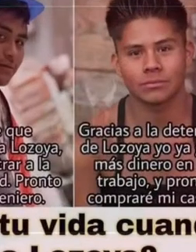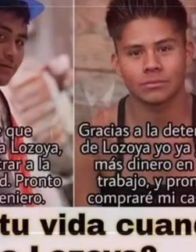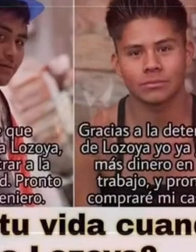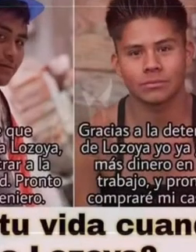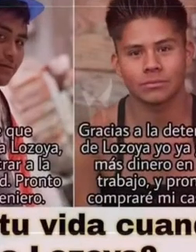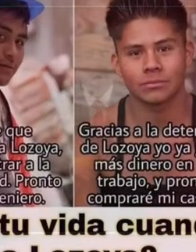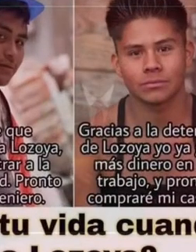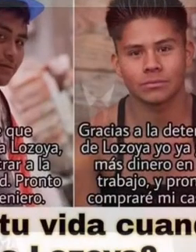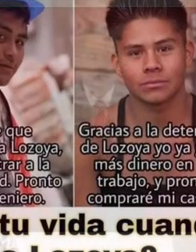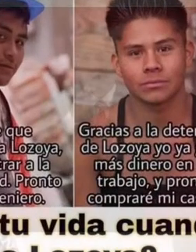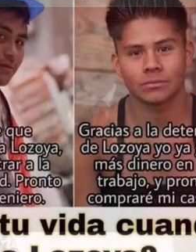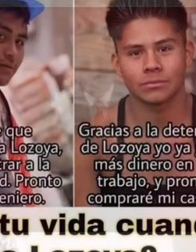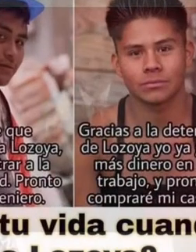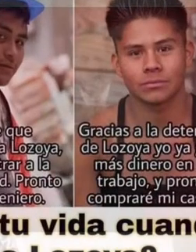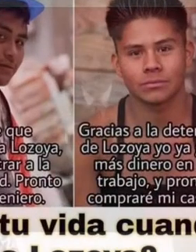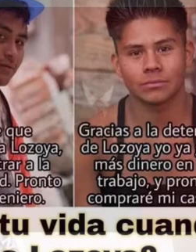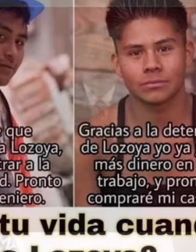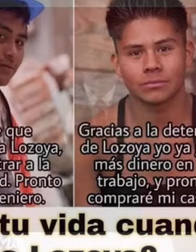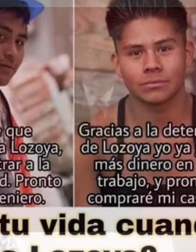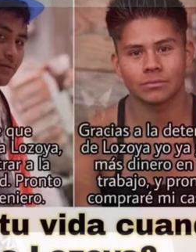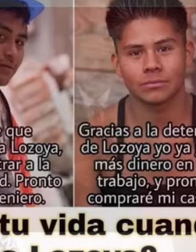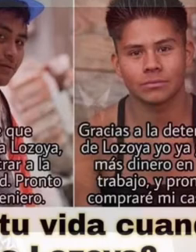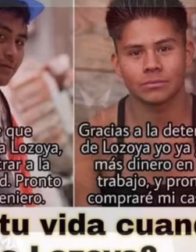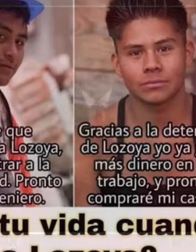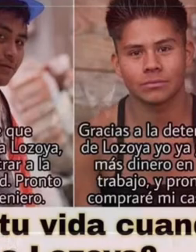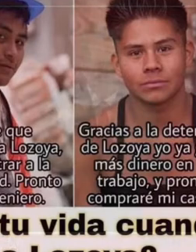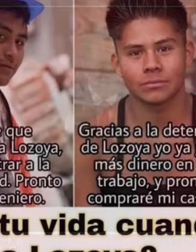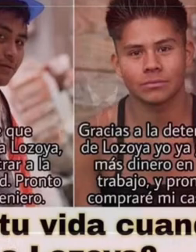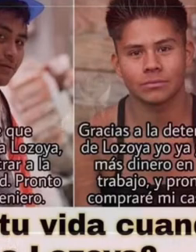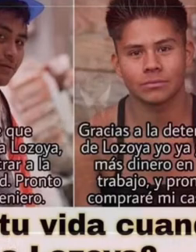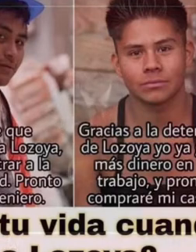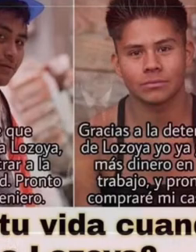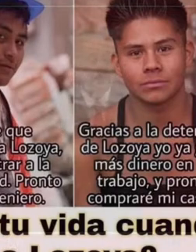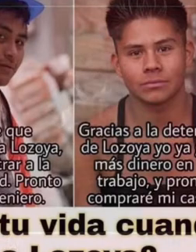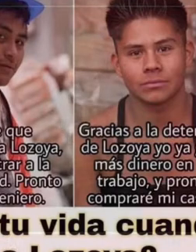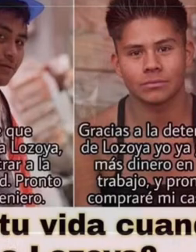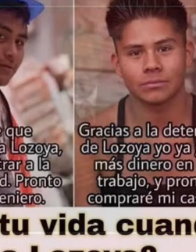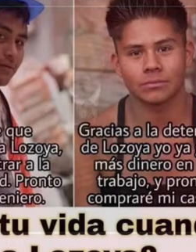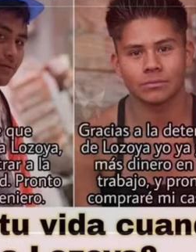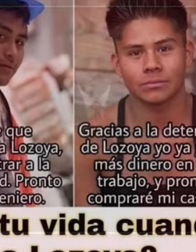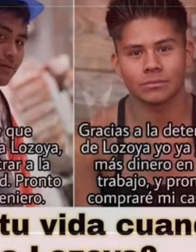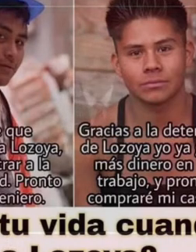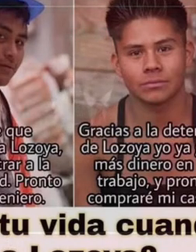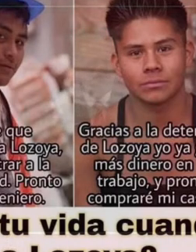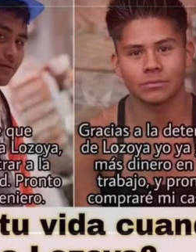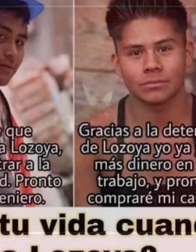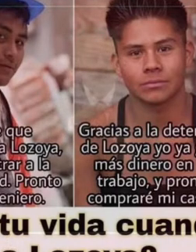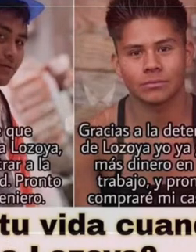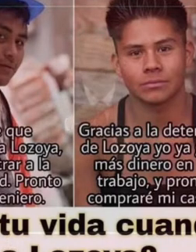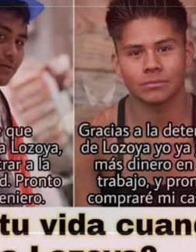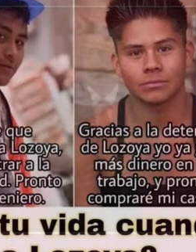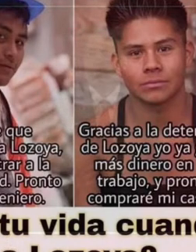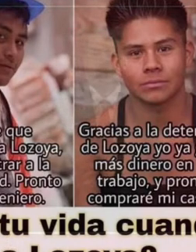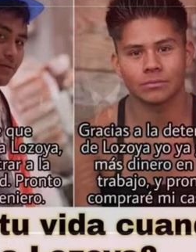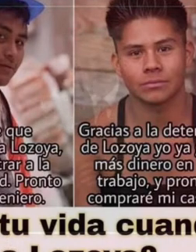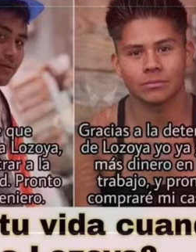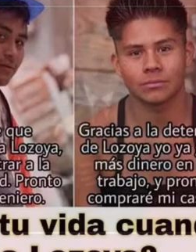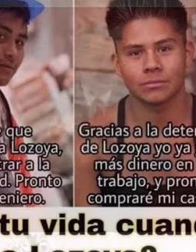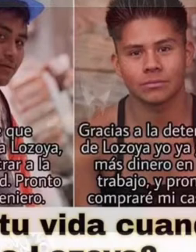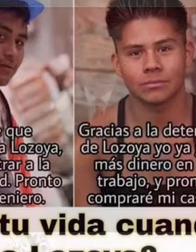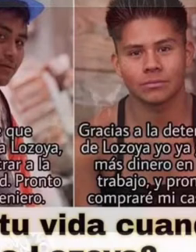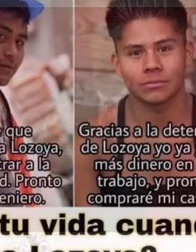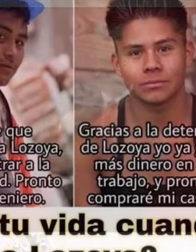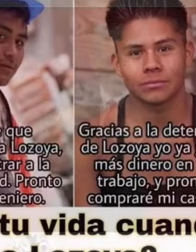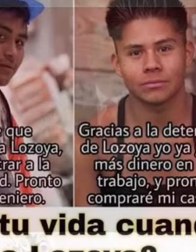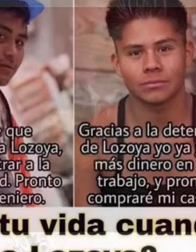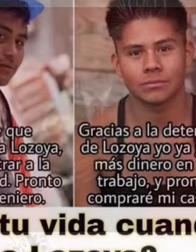repito, a que se destierre la corrupción. Me preguntan cuál es el propósito fundamental del gobierno que represento,